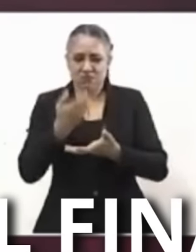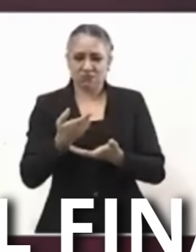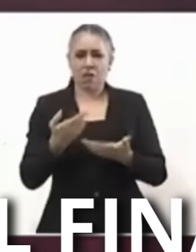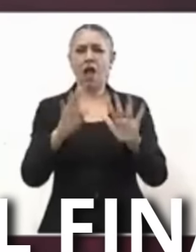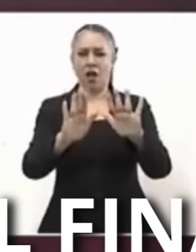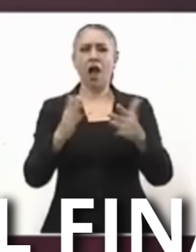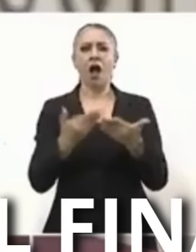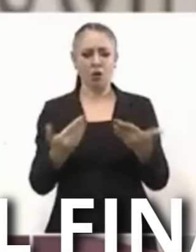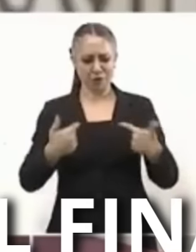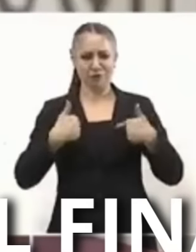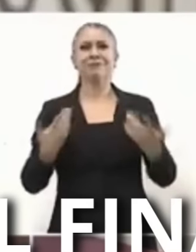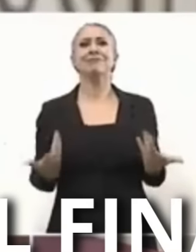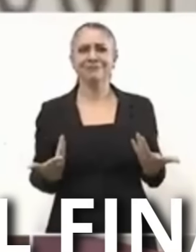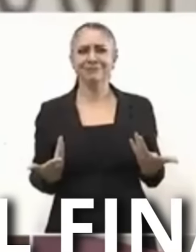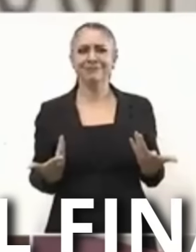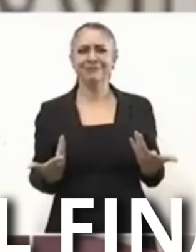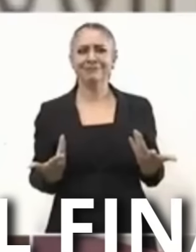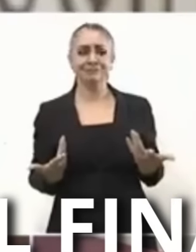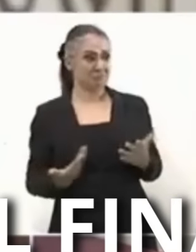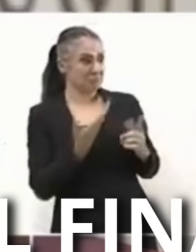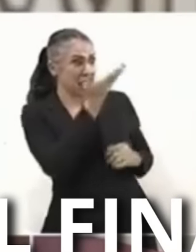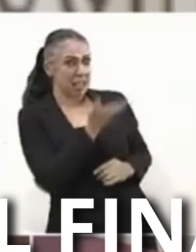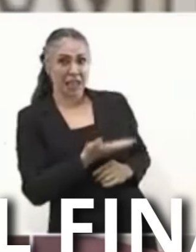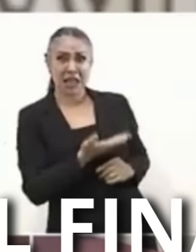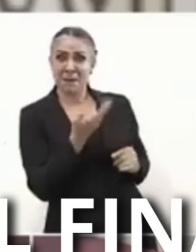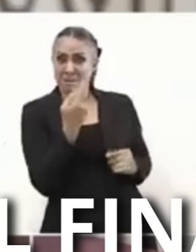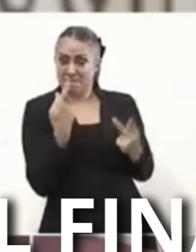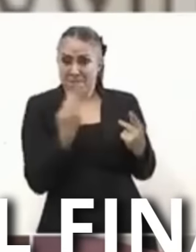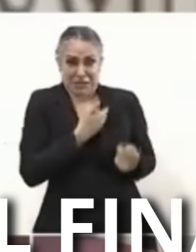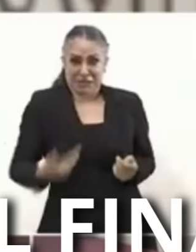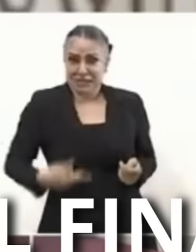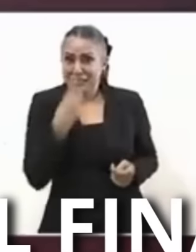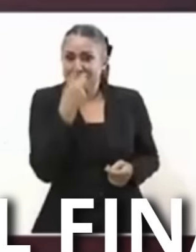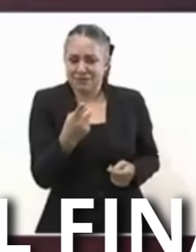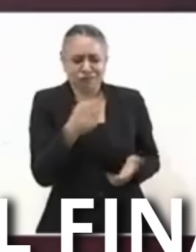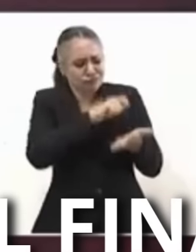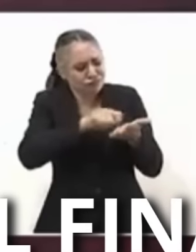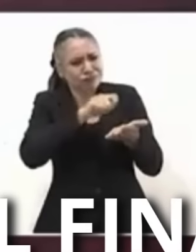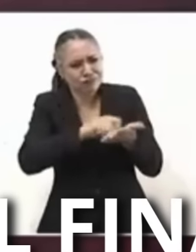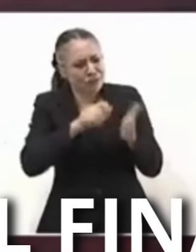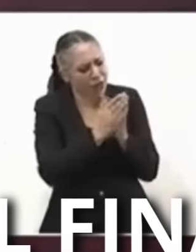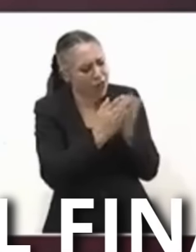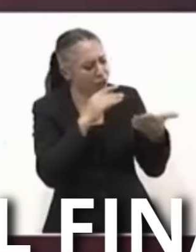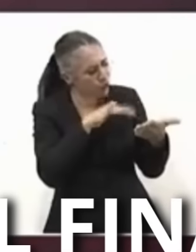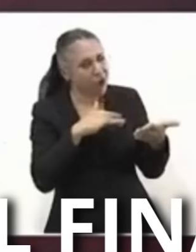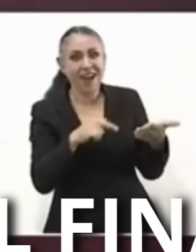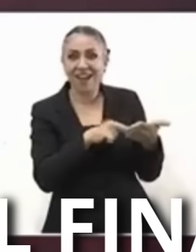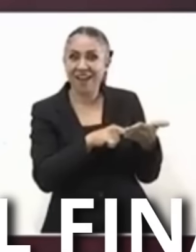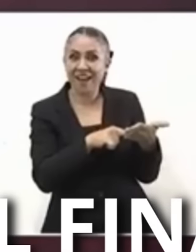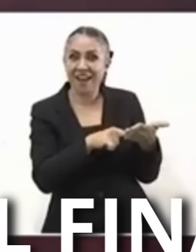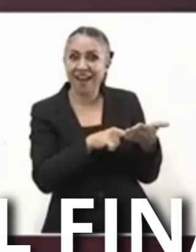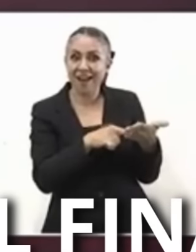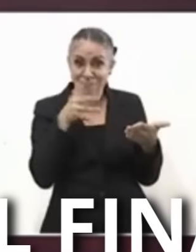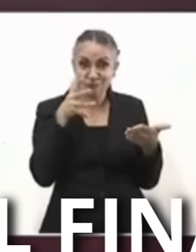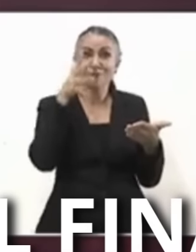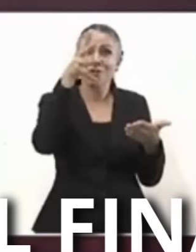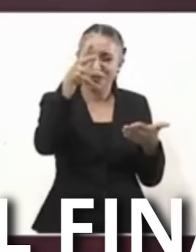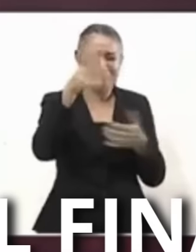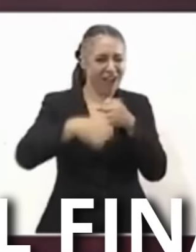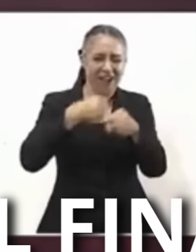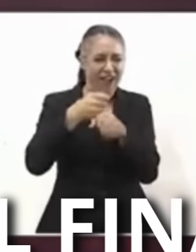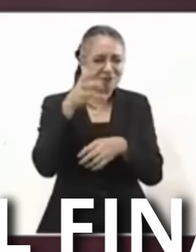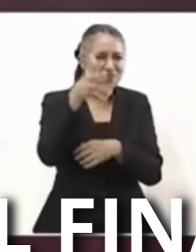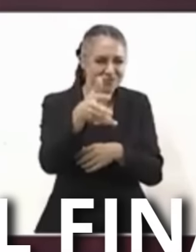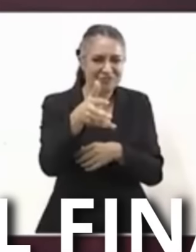libro Pues que sigue luchando Porque dentro De muy pocos años Vamos a tener Un nuevo texto Del presidente Andrés